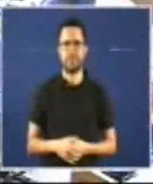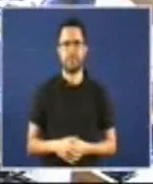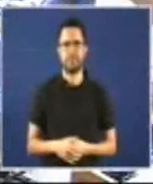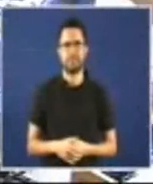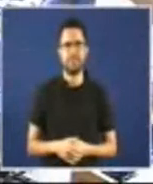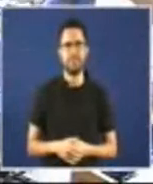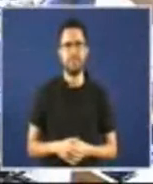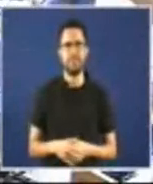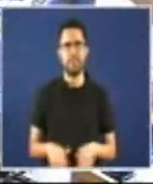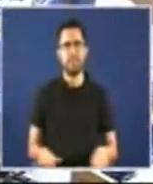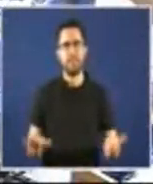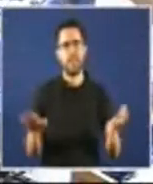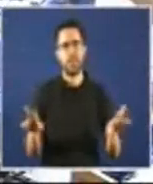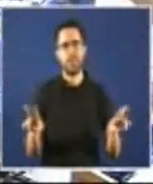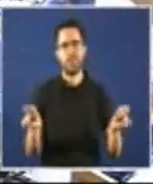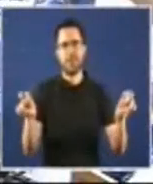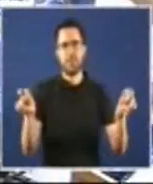Pero a cuestión dos investimentos